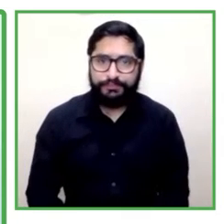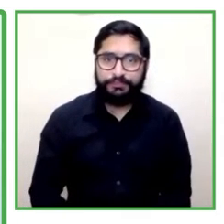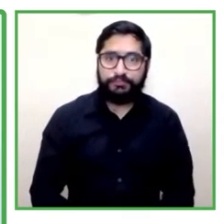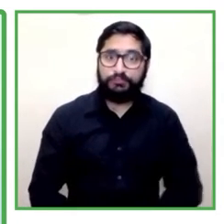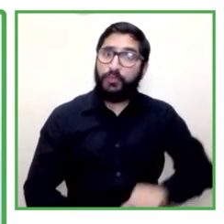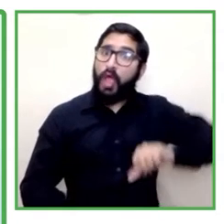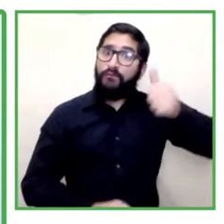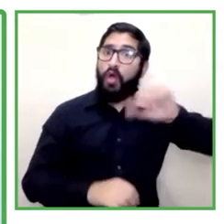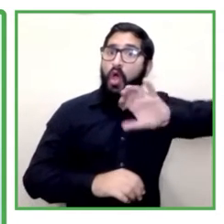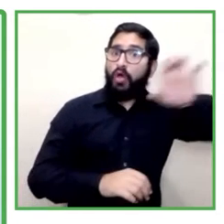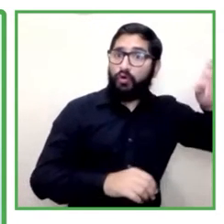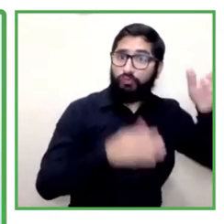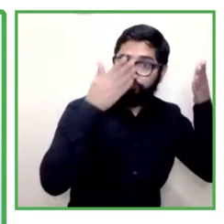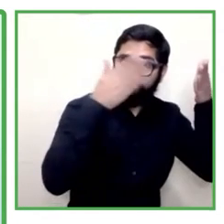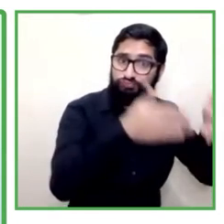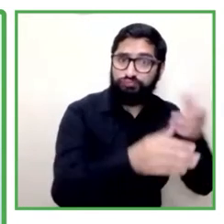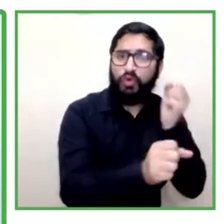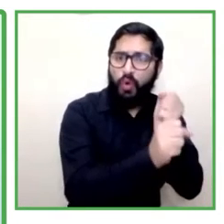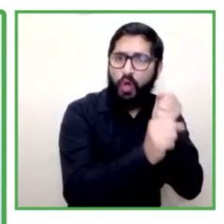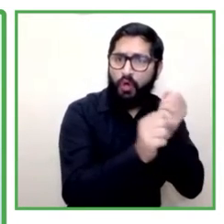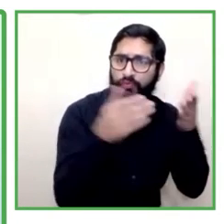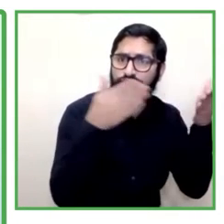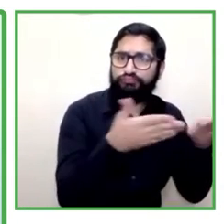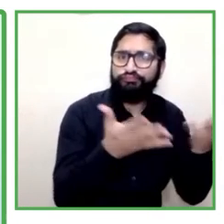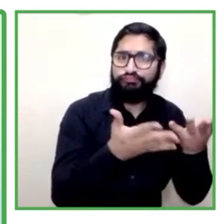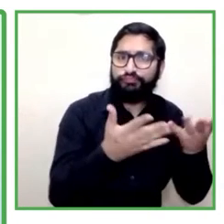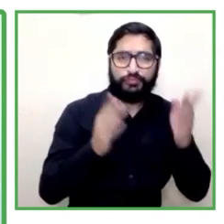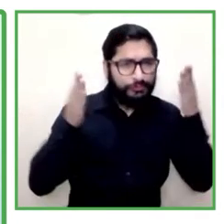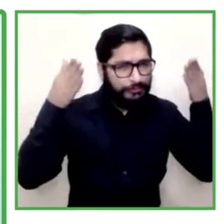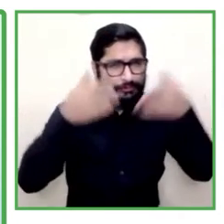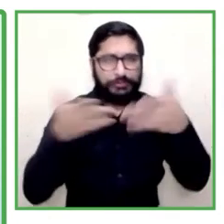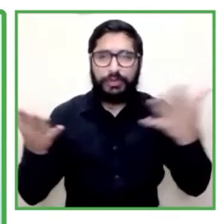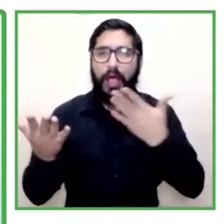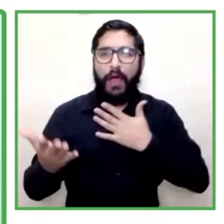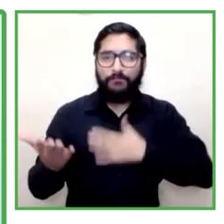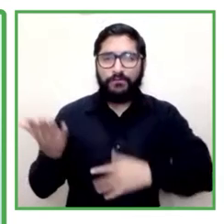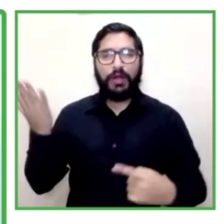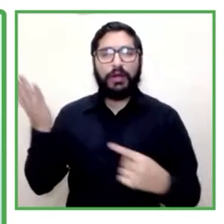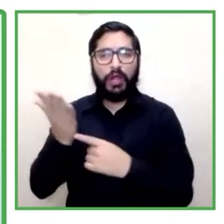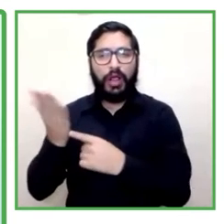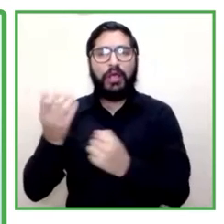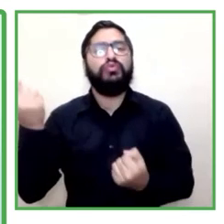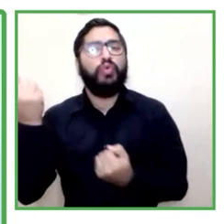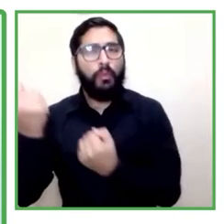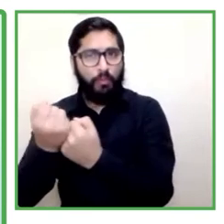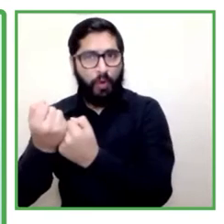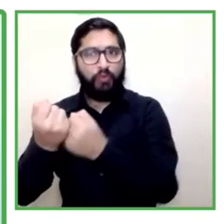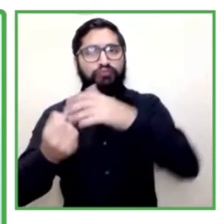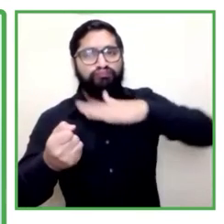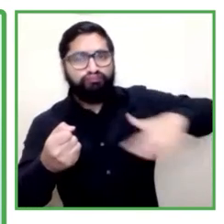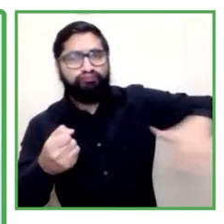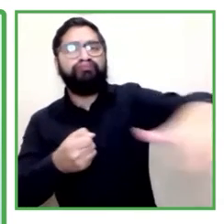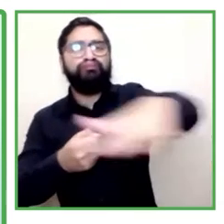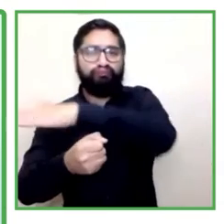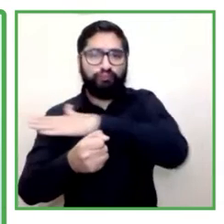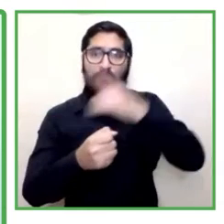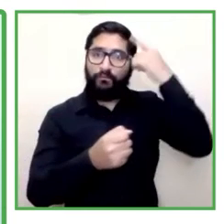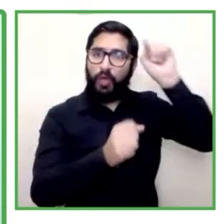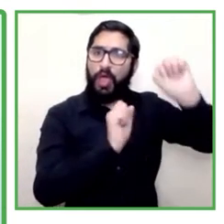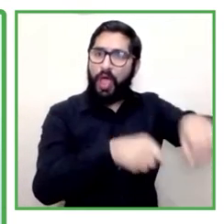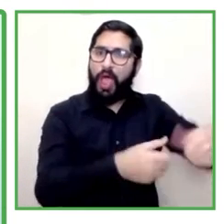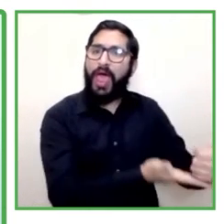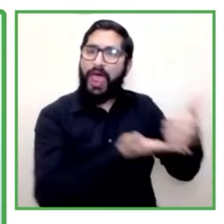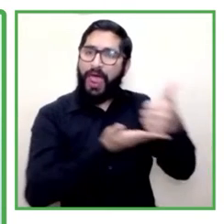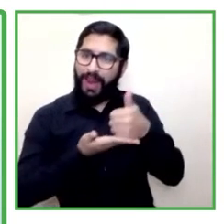solo la tecnología es nuestra aliada, sino que el ecosistema de nuestros usuarios también tiene que serlo. Respecto al impacto del